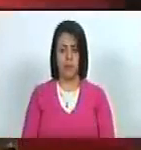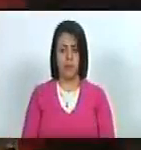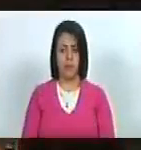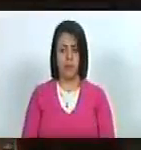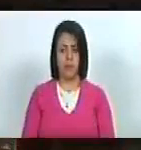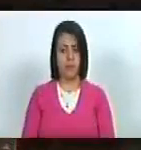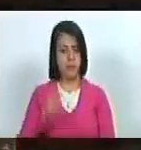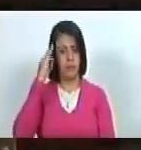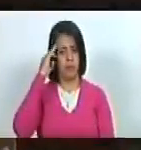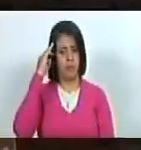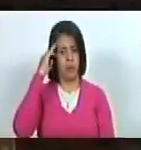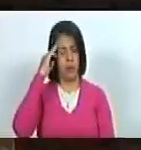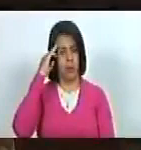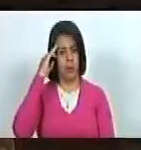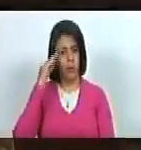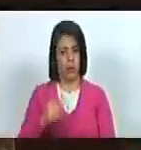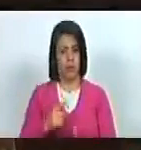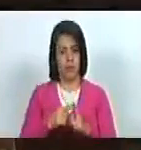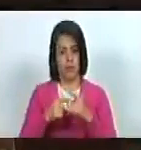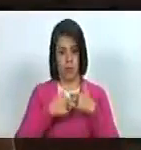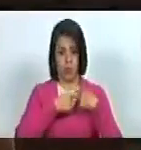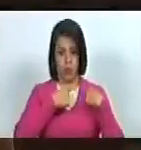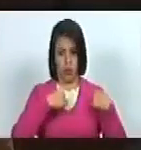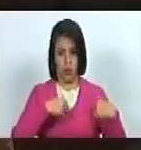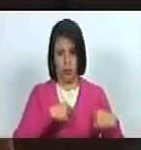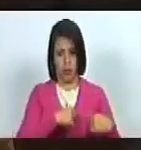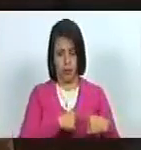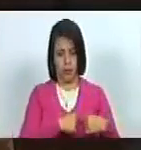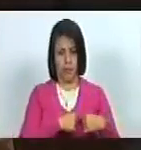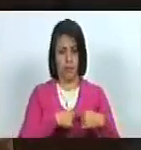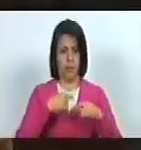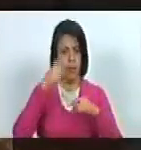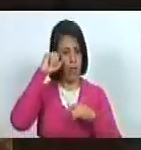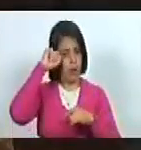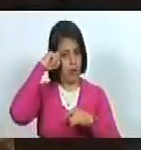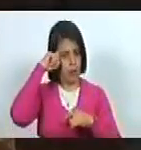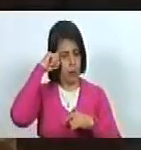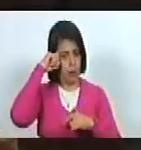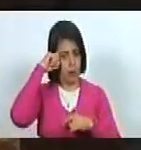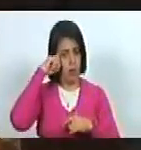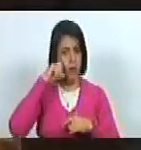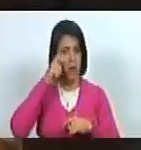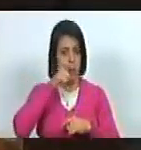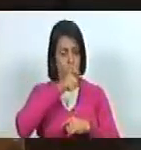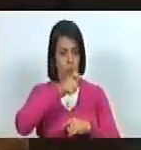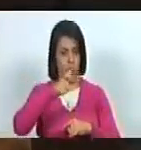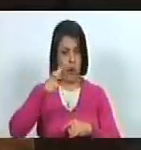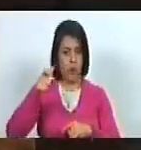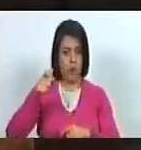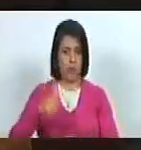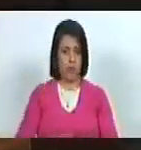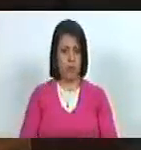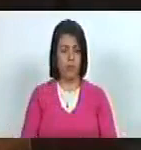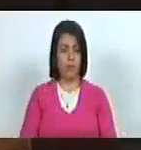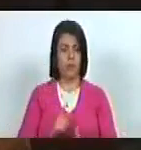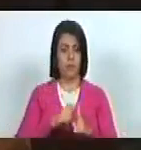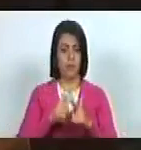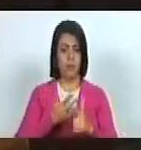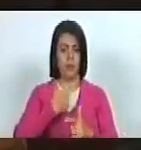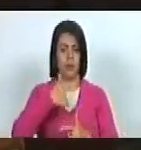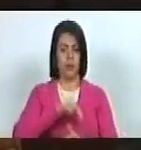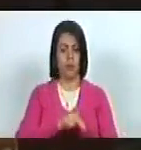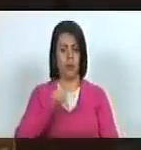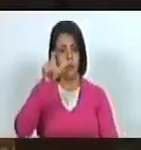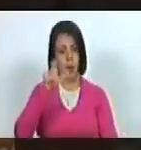memoria en el corazón y en el recuerdo de los pueblos por eso con nuestro